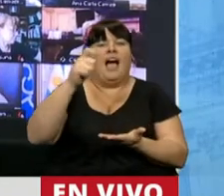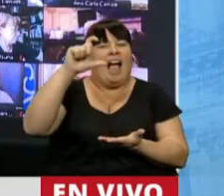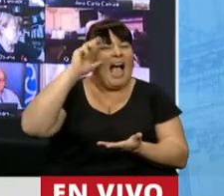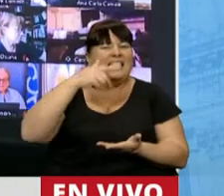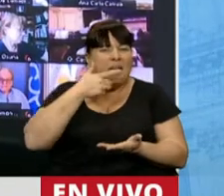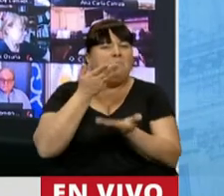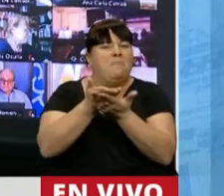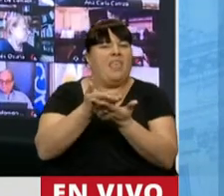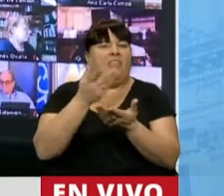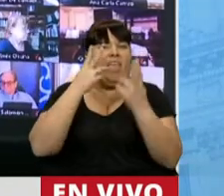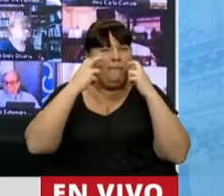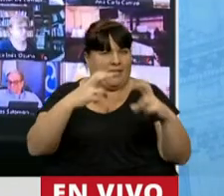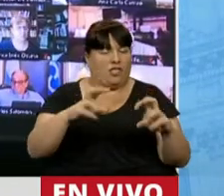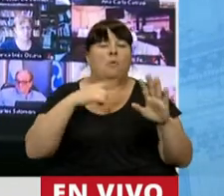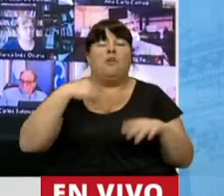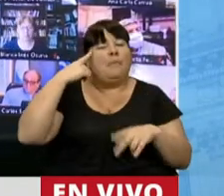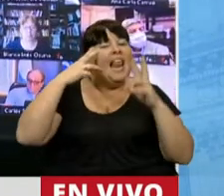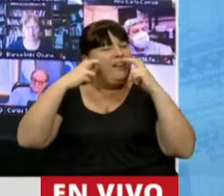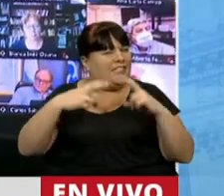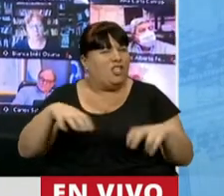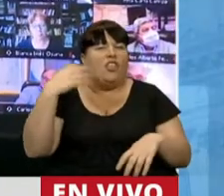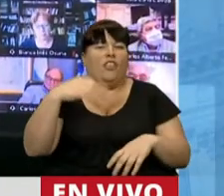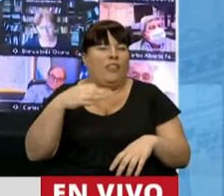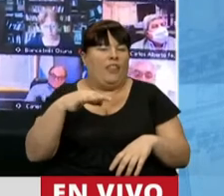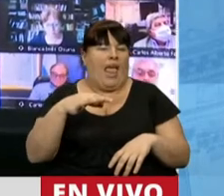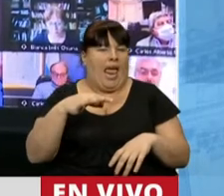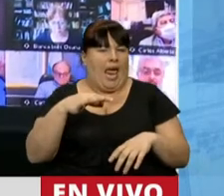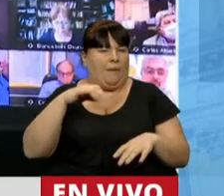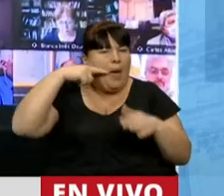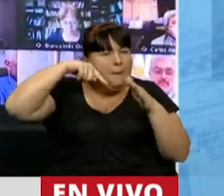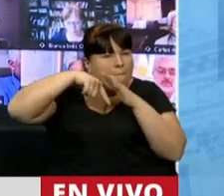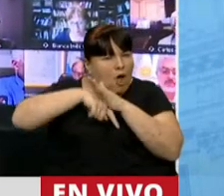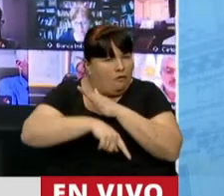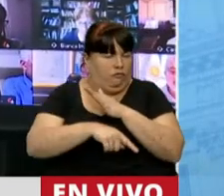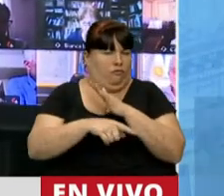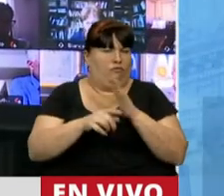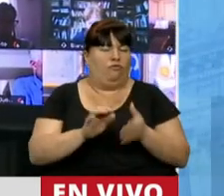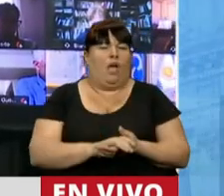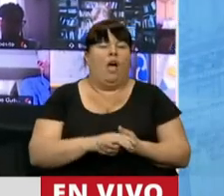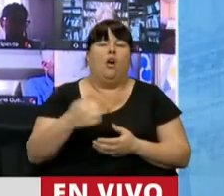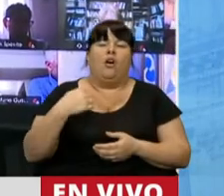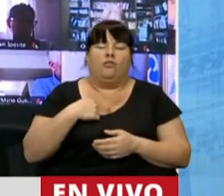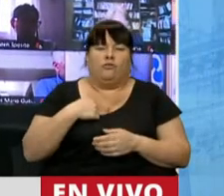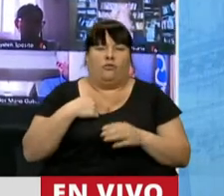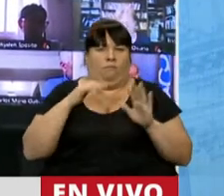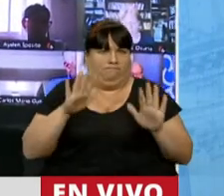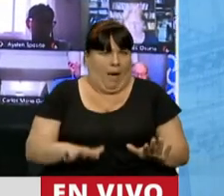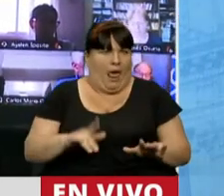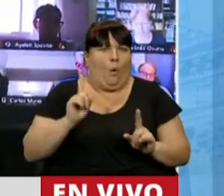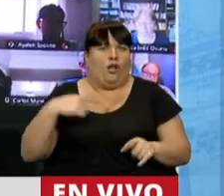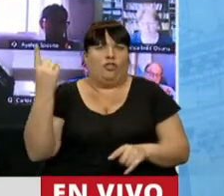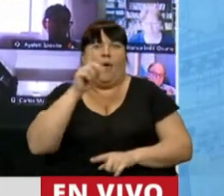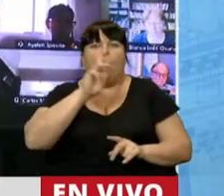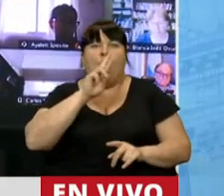pero yo creo que la investigación debe ser muy profunda. Yo he sido por movida, como todas las